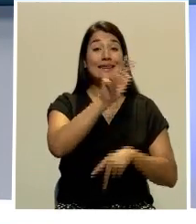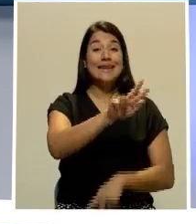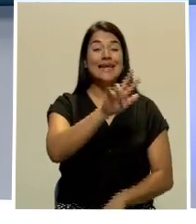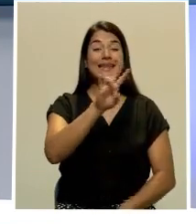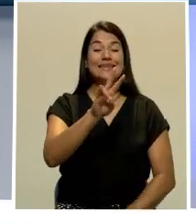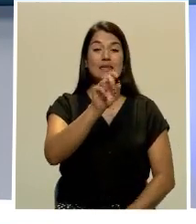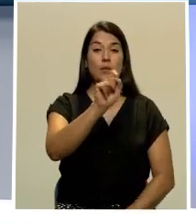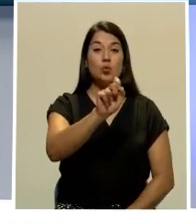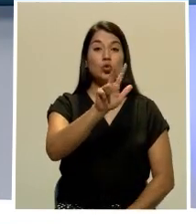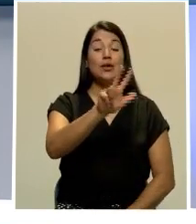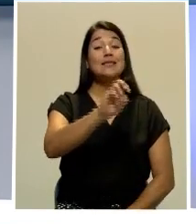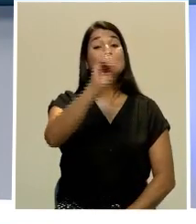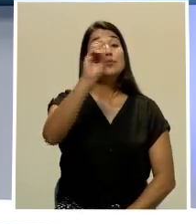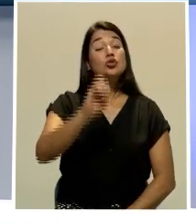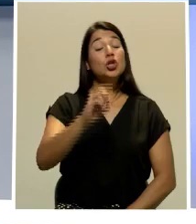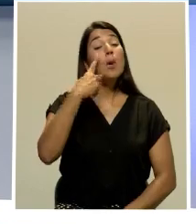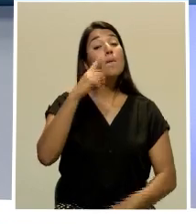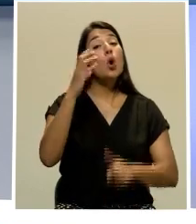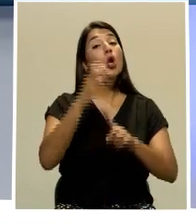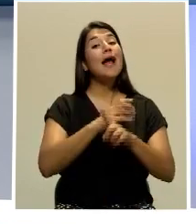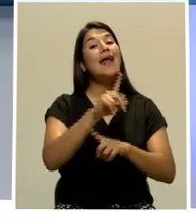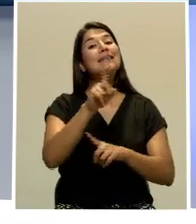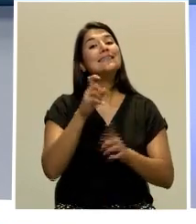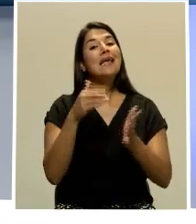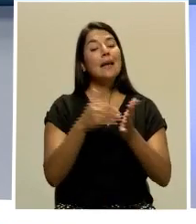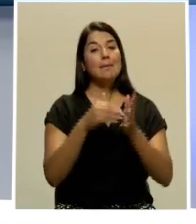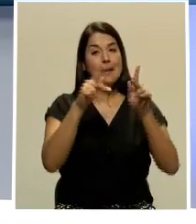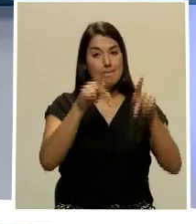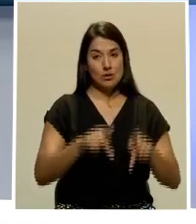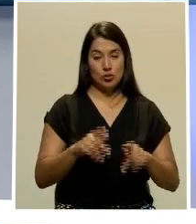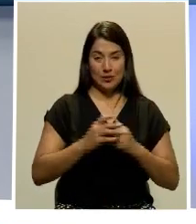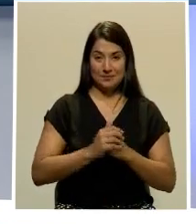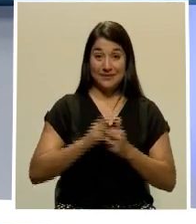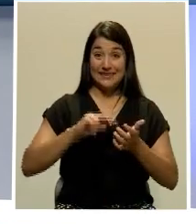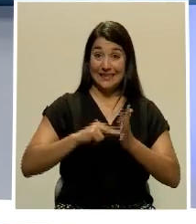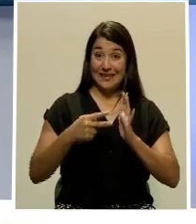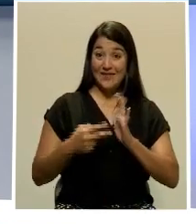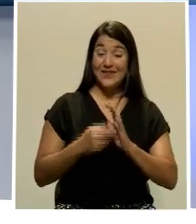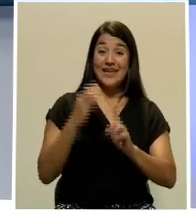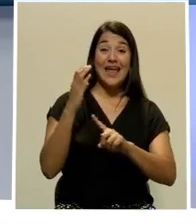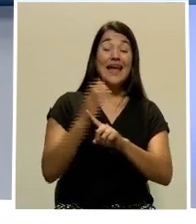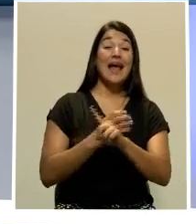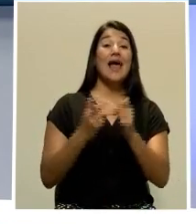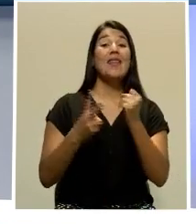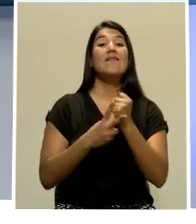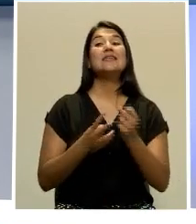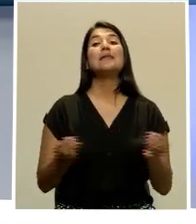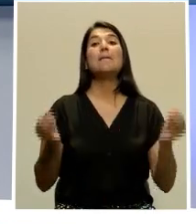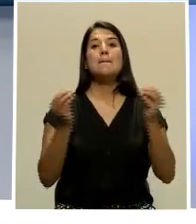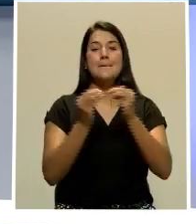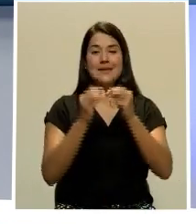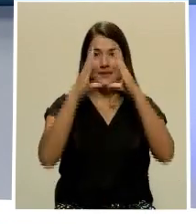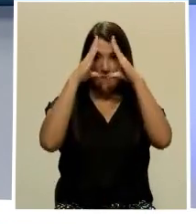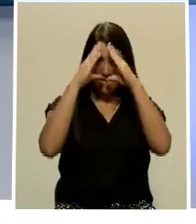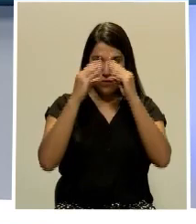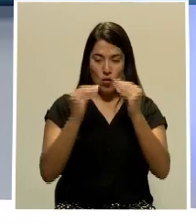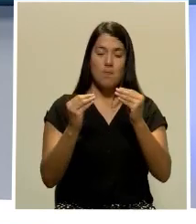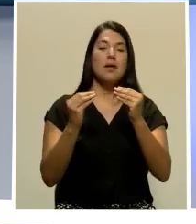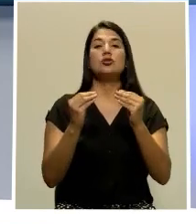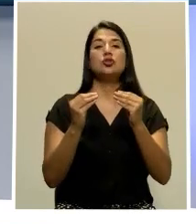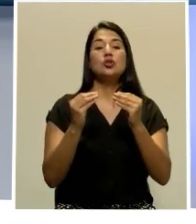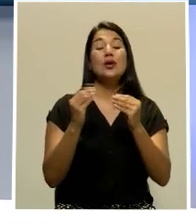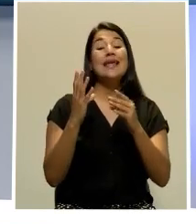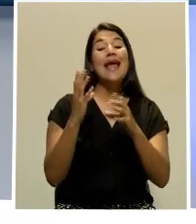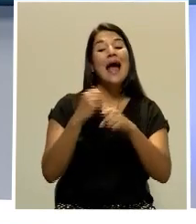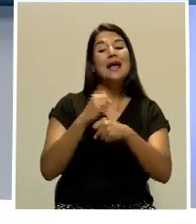por cada 100.000 personas. Es decir, cada vez hay mayores argumentos y datos que refuerzan